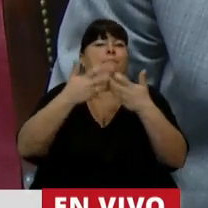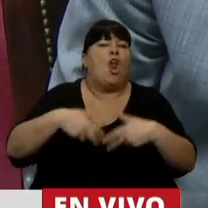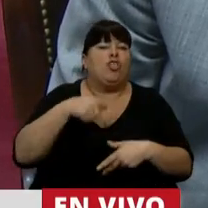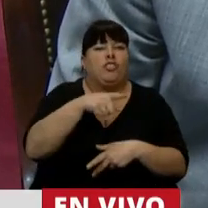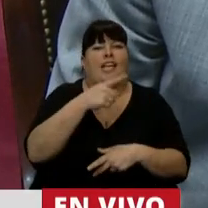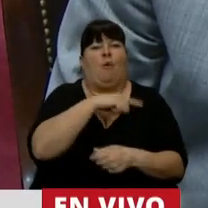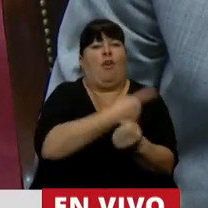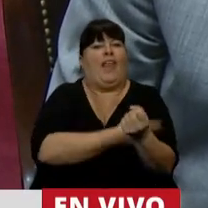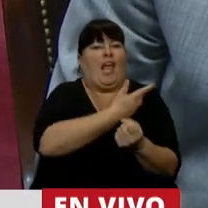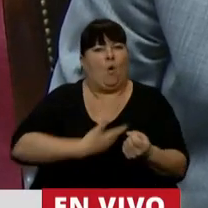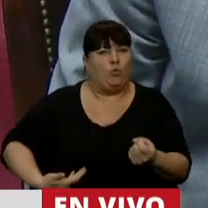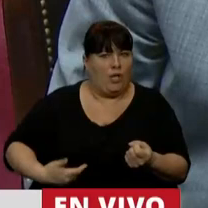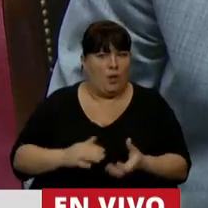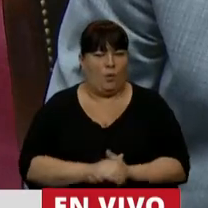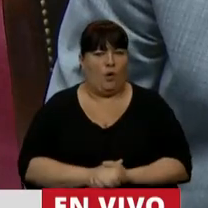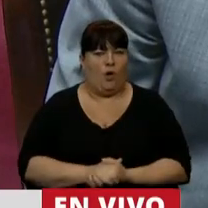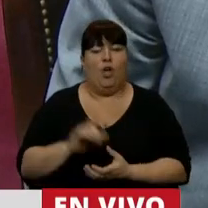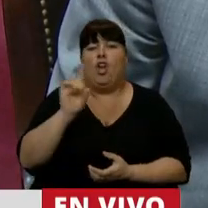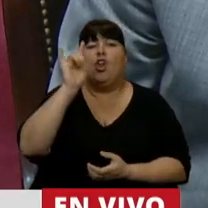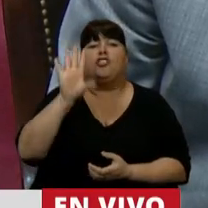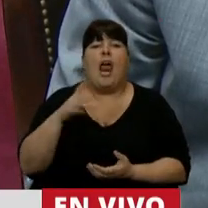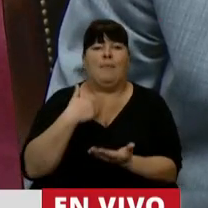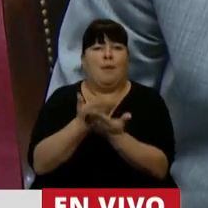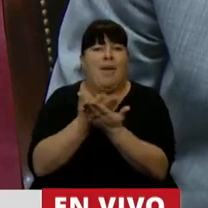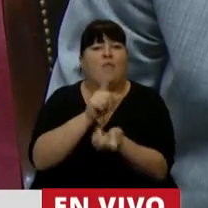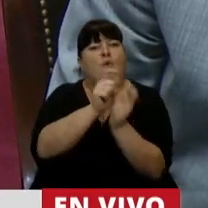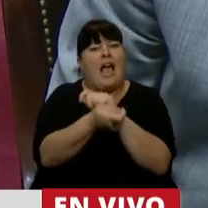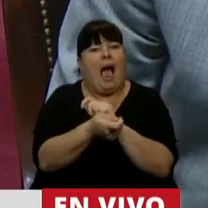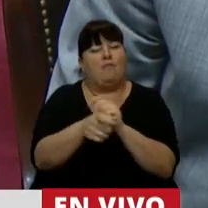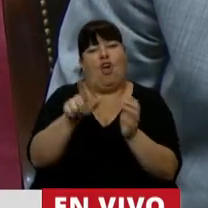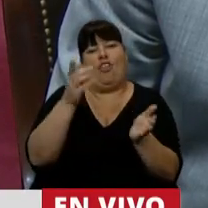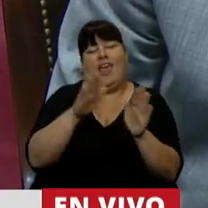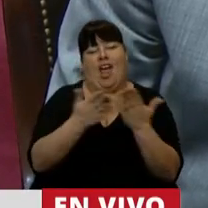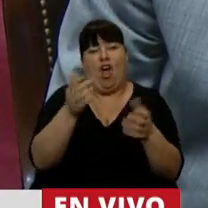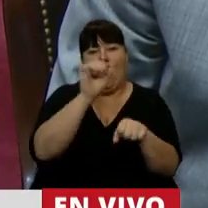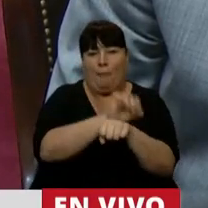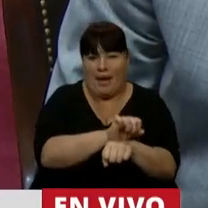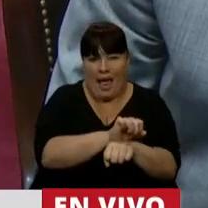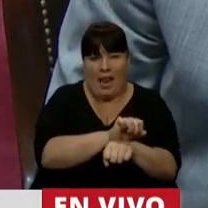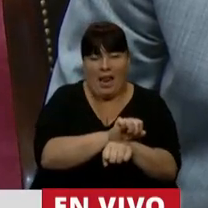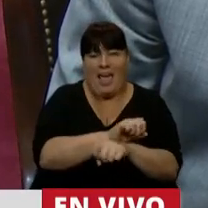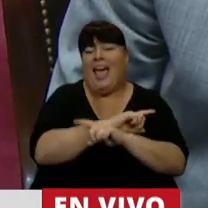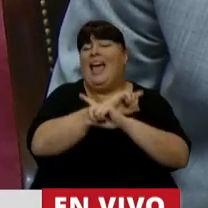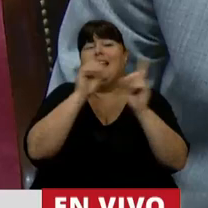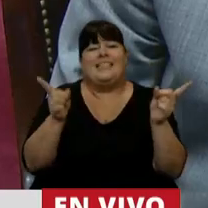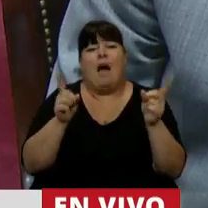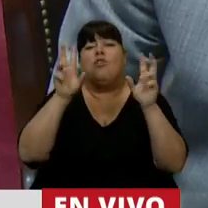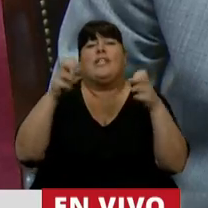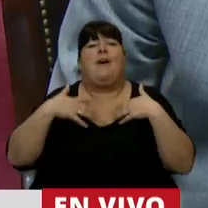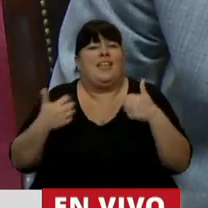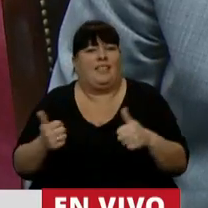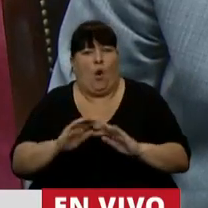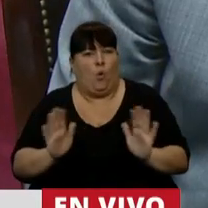proyecto del Poder Ejecutivo. No solo estamos planteando una reforma del Código Penal ni tampoco una cuestión